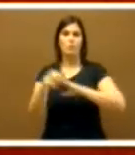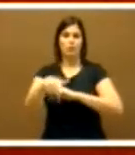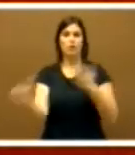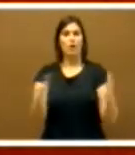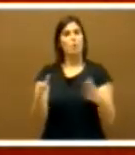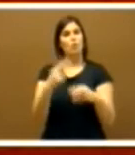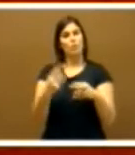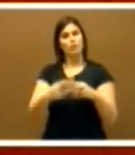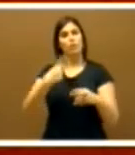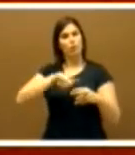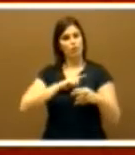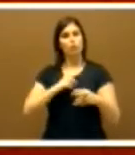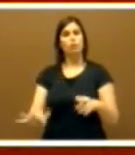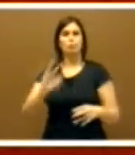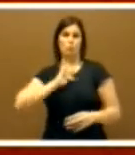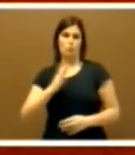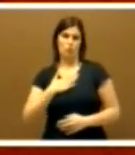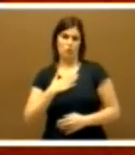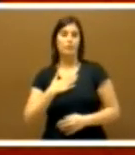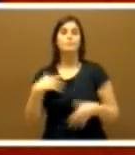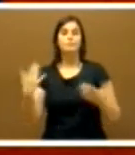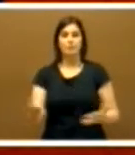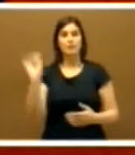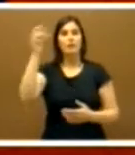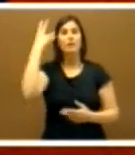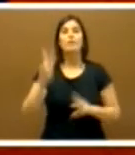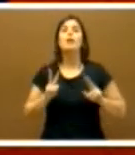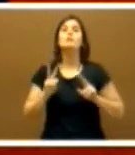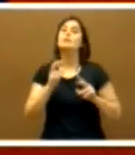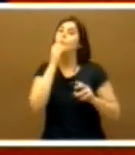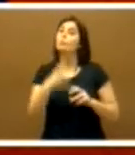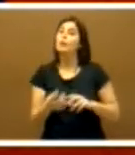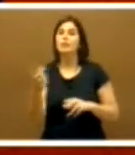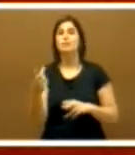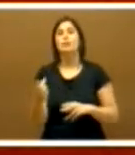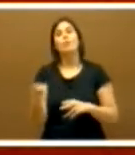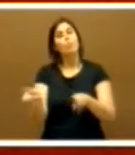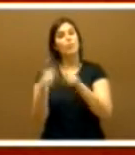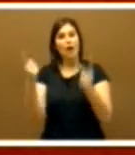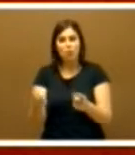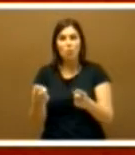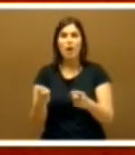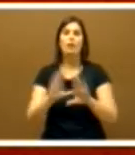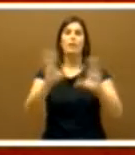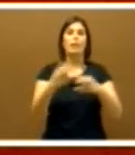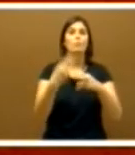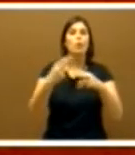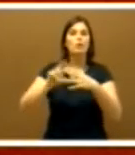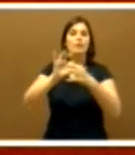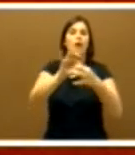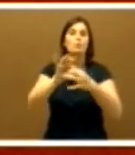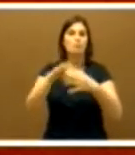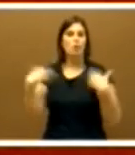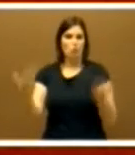por recorrer. Las buenas ideas no tienen color político, forman parte de mi diario